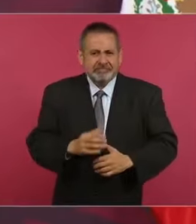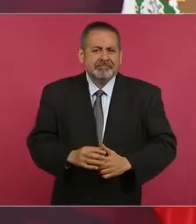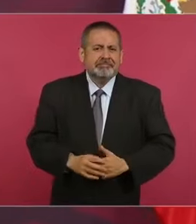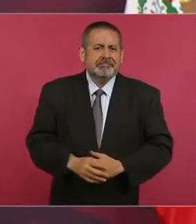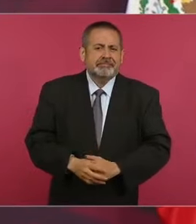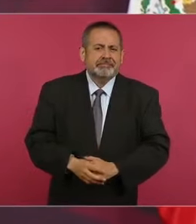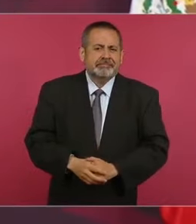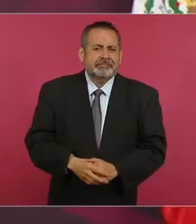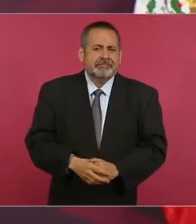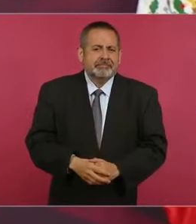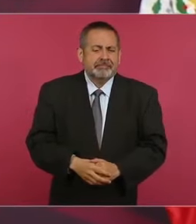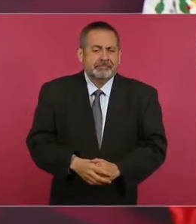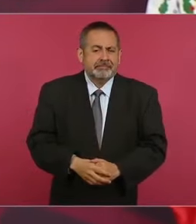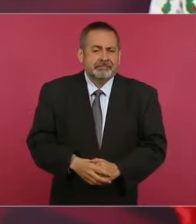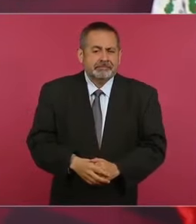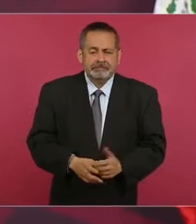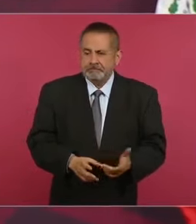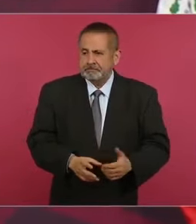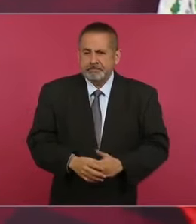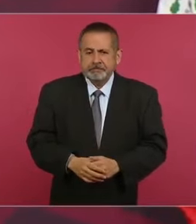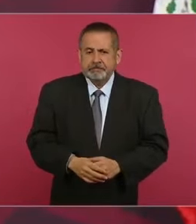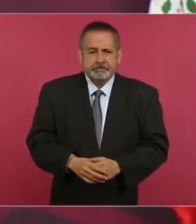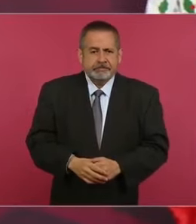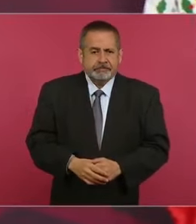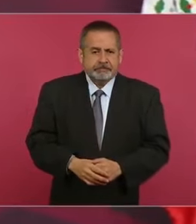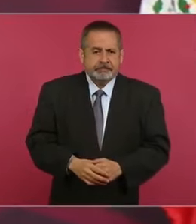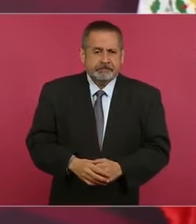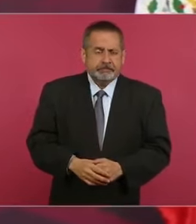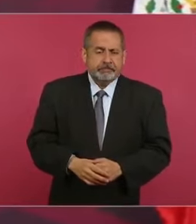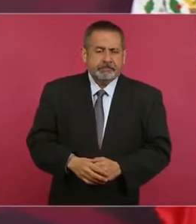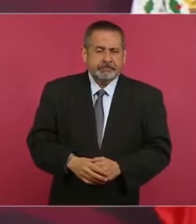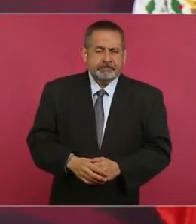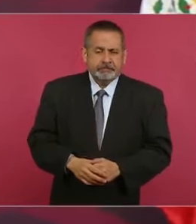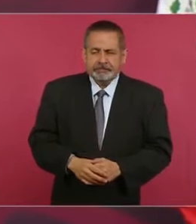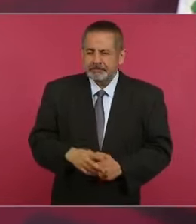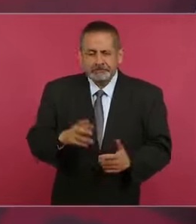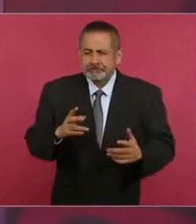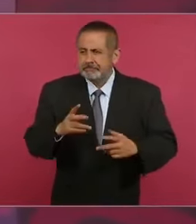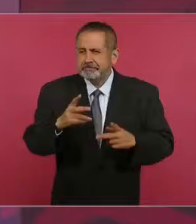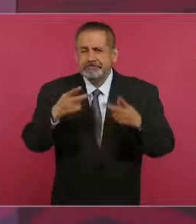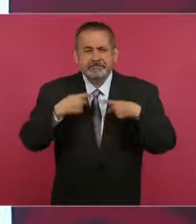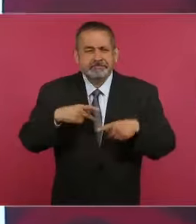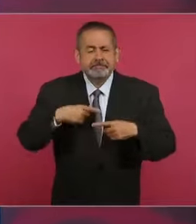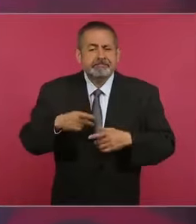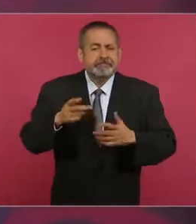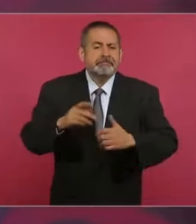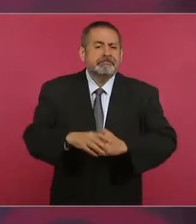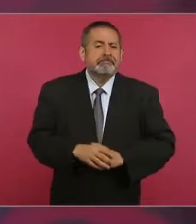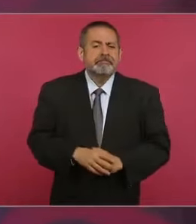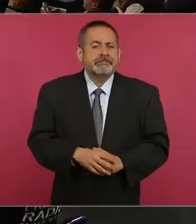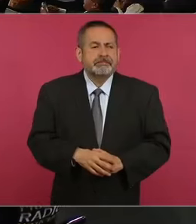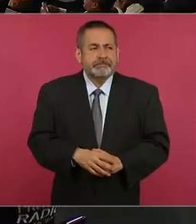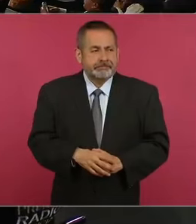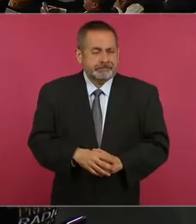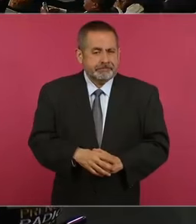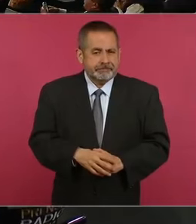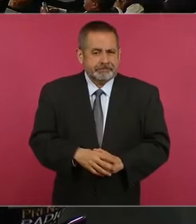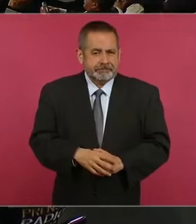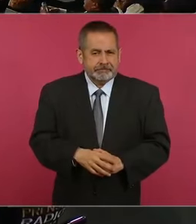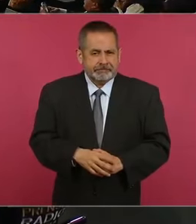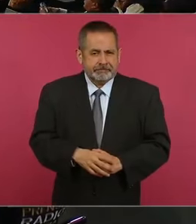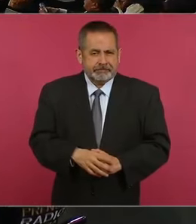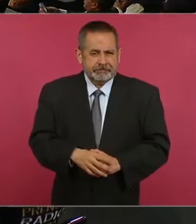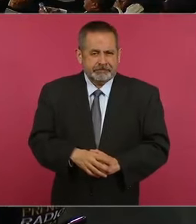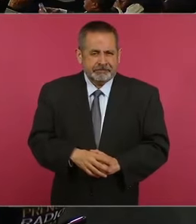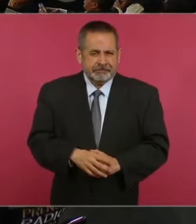Pero además, una gente que se atreve a